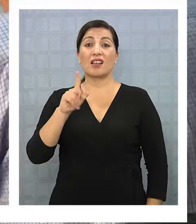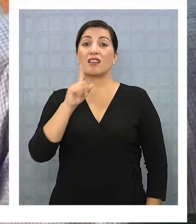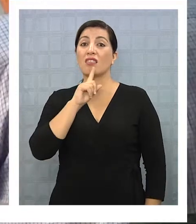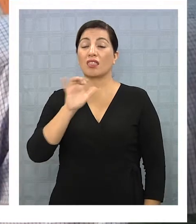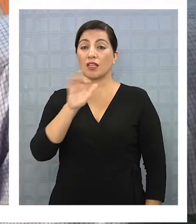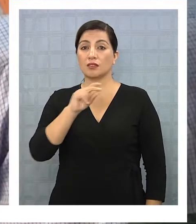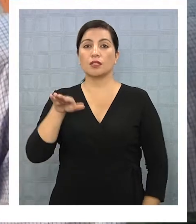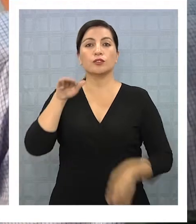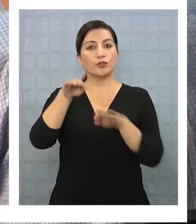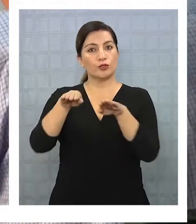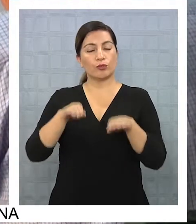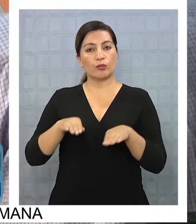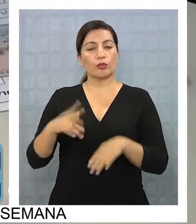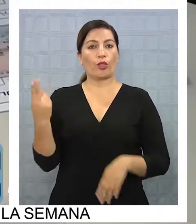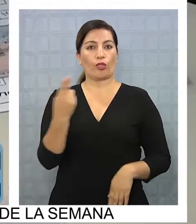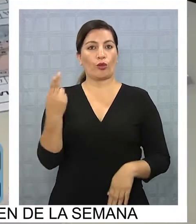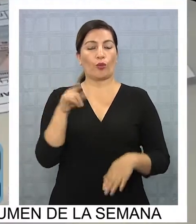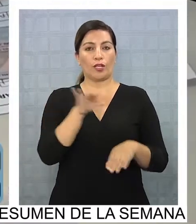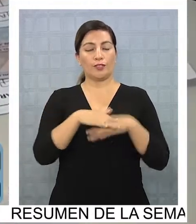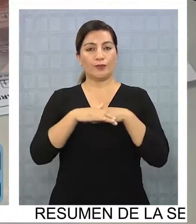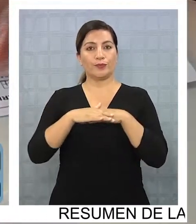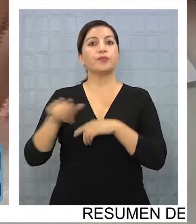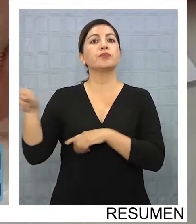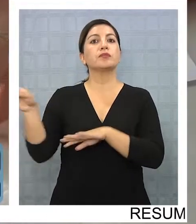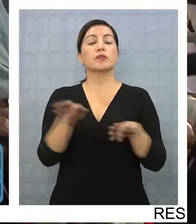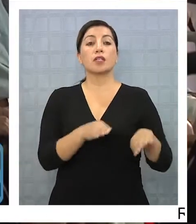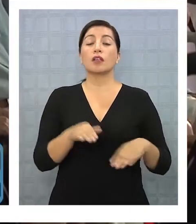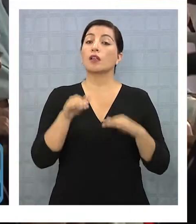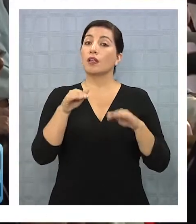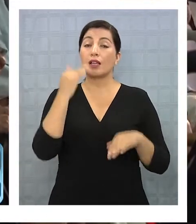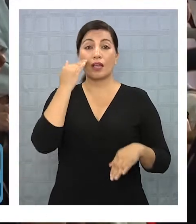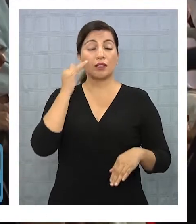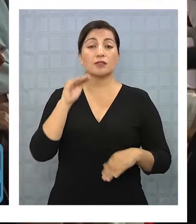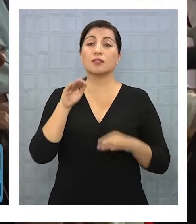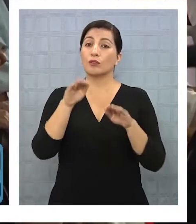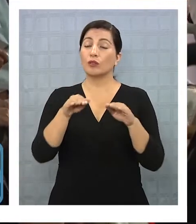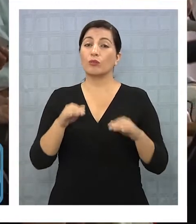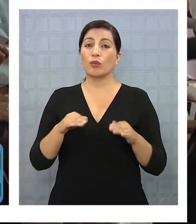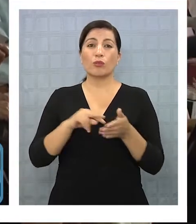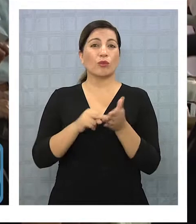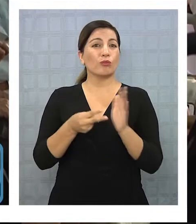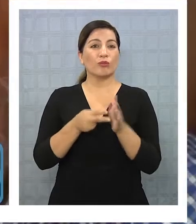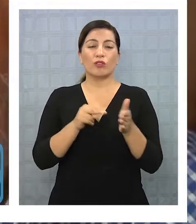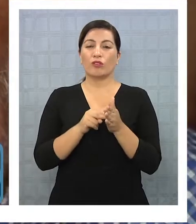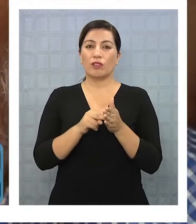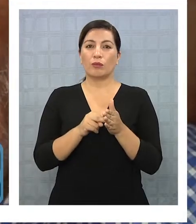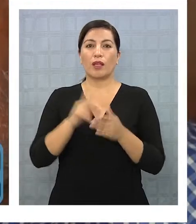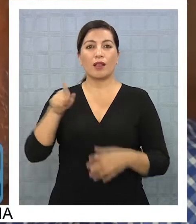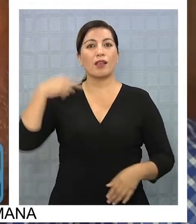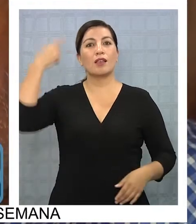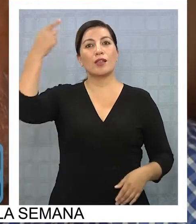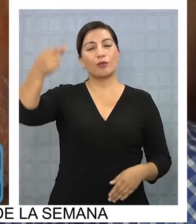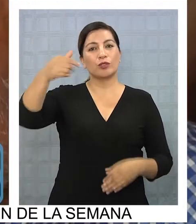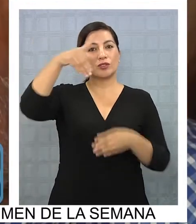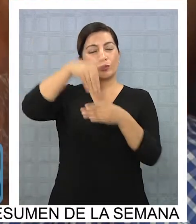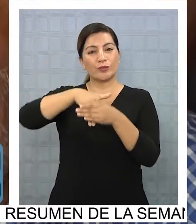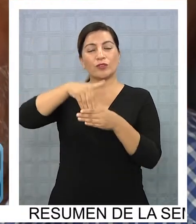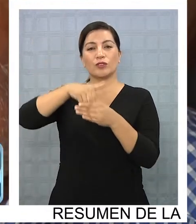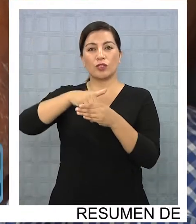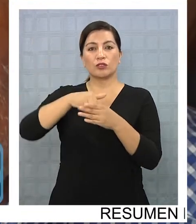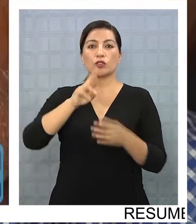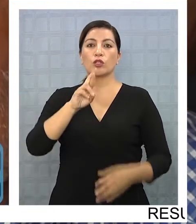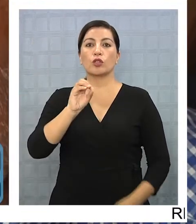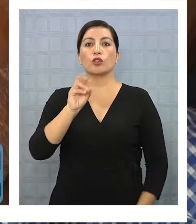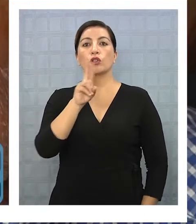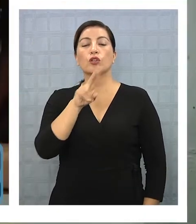este nuevo entrevero entre estos representantes de la nueva mayoría en la región, se suma otra polémica de cara a las próximas elecciones parlamentarias, donde Rossi